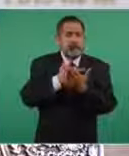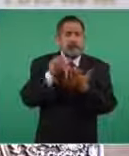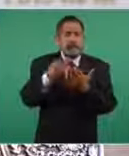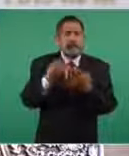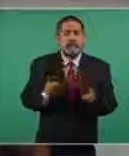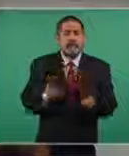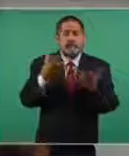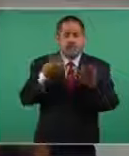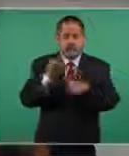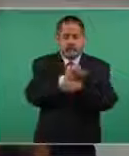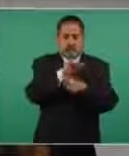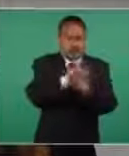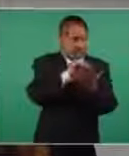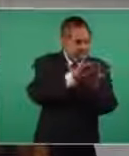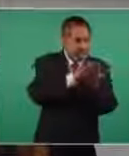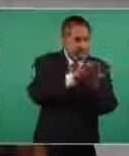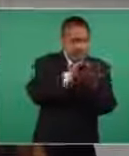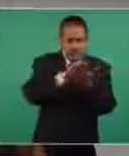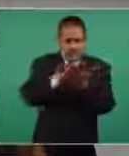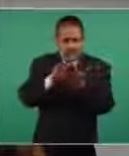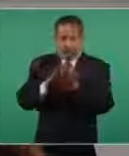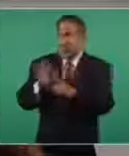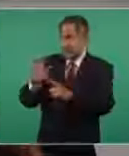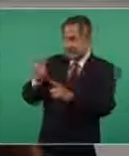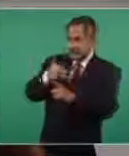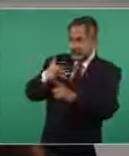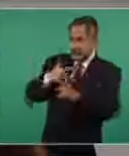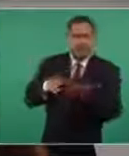Se está haciendo, ¿eh? Sí. porque